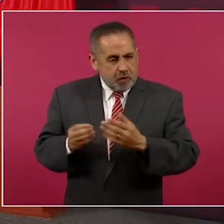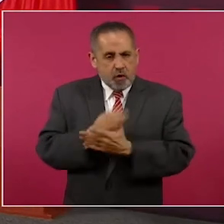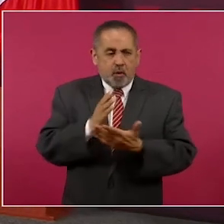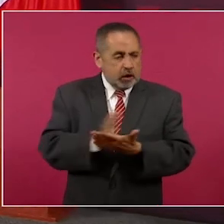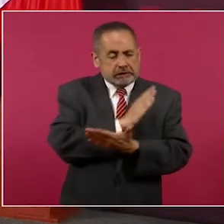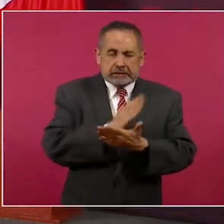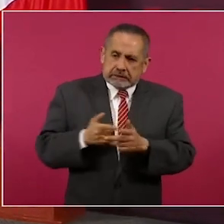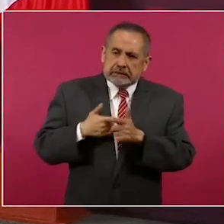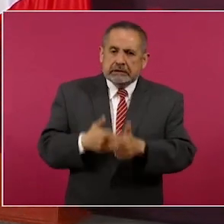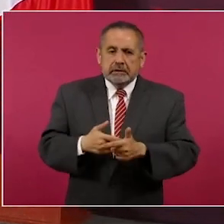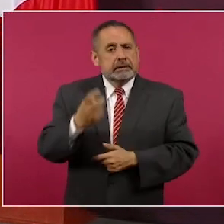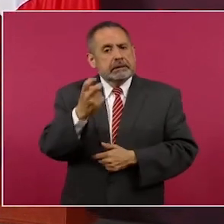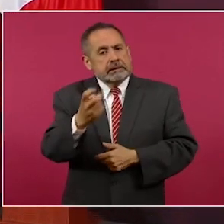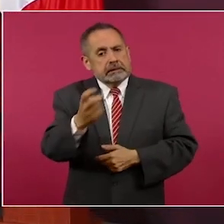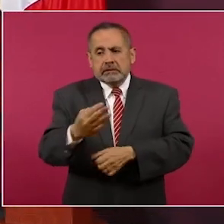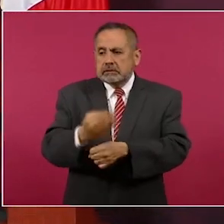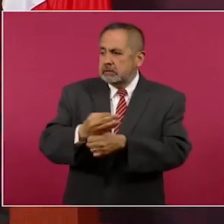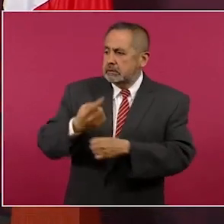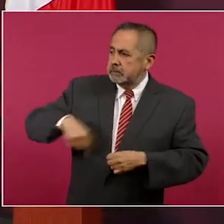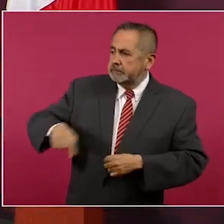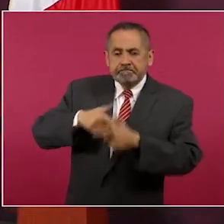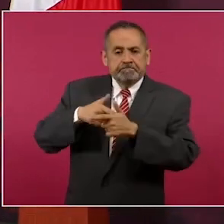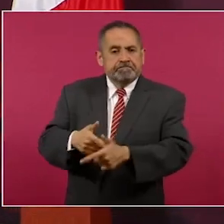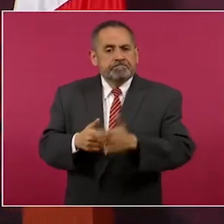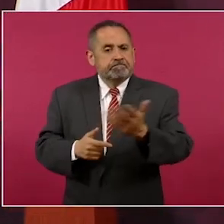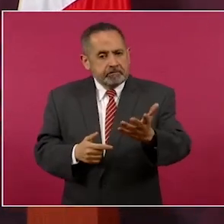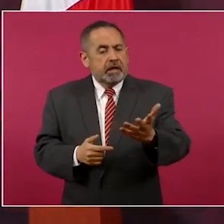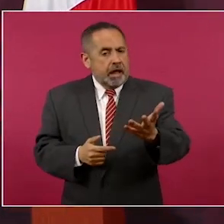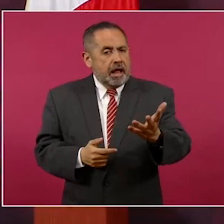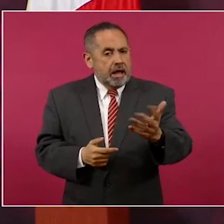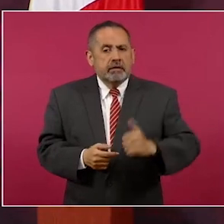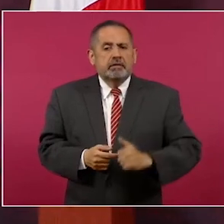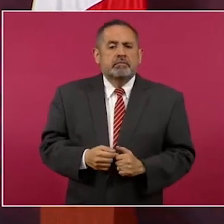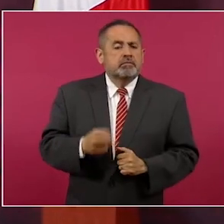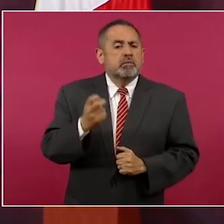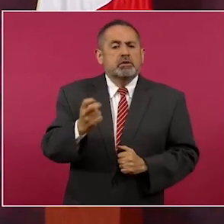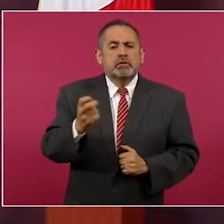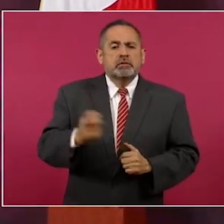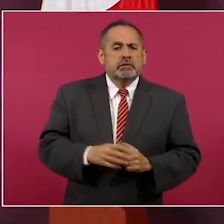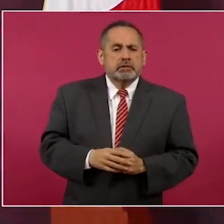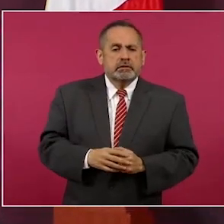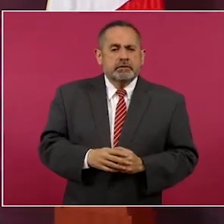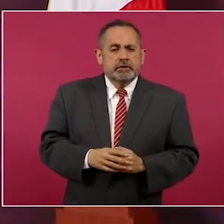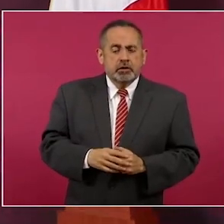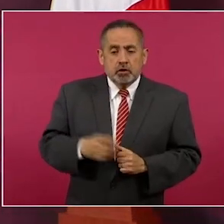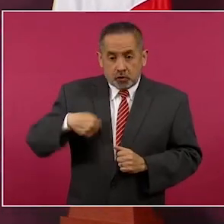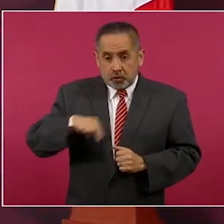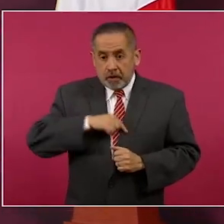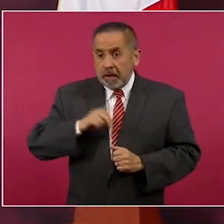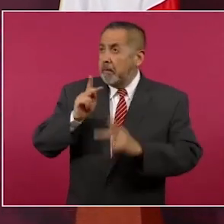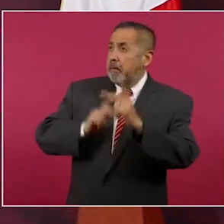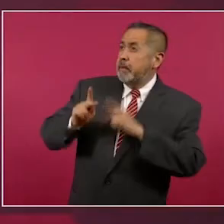Y eso es lo que estamos haciendo. Por eso no nos hemos endeudado,